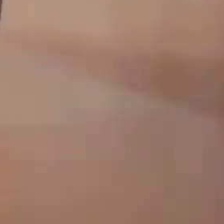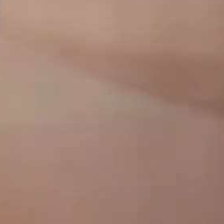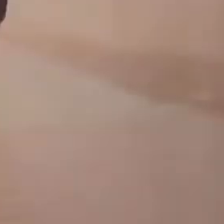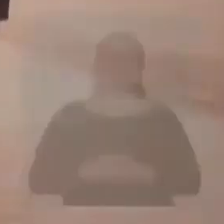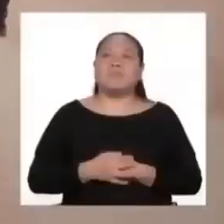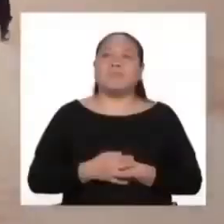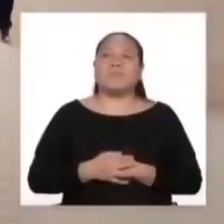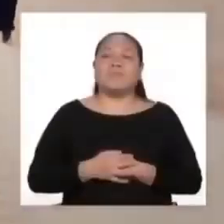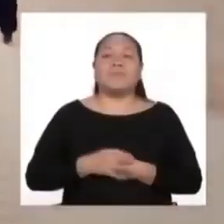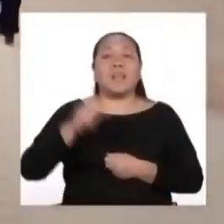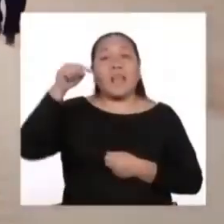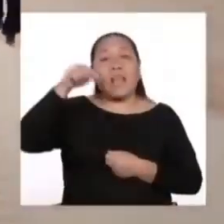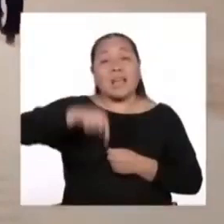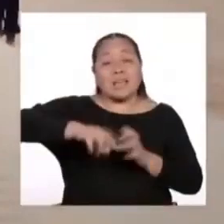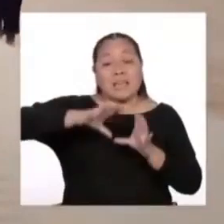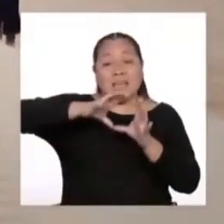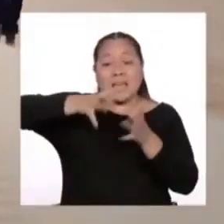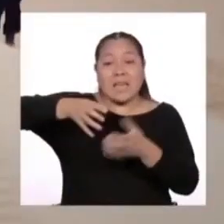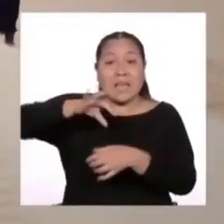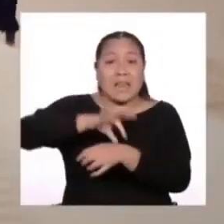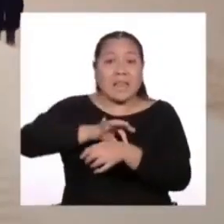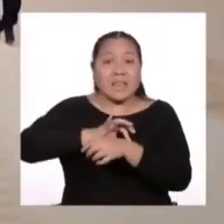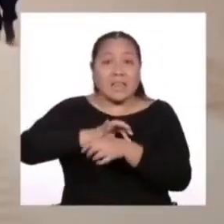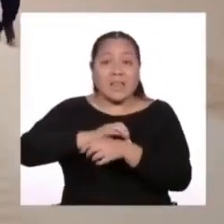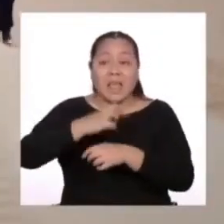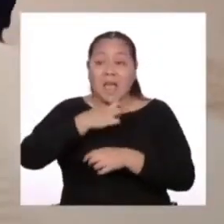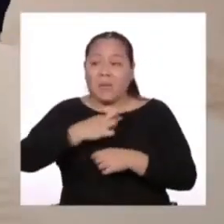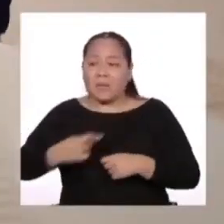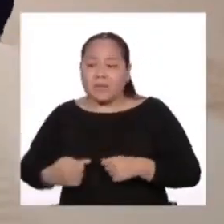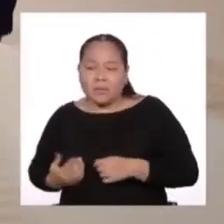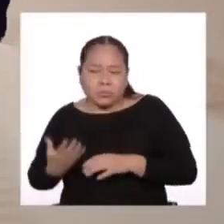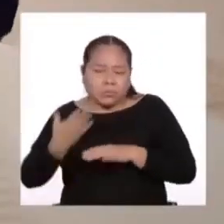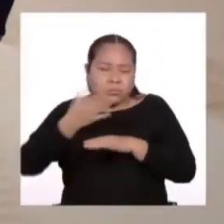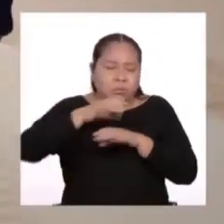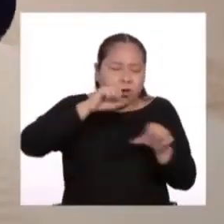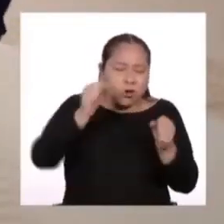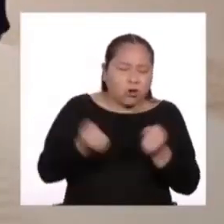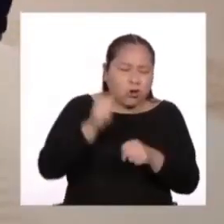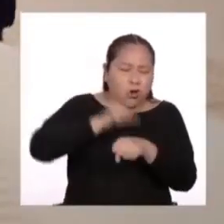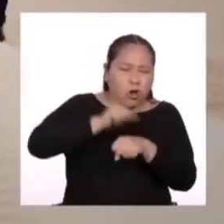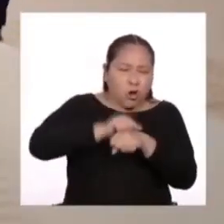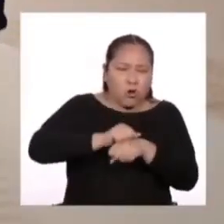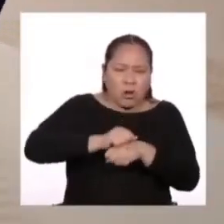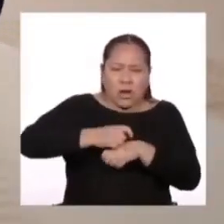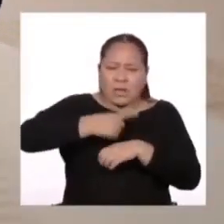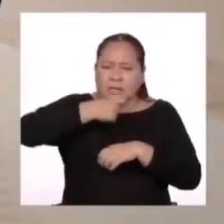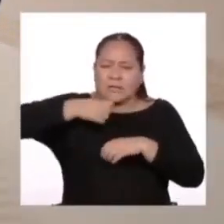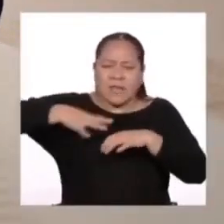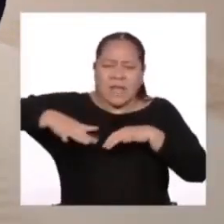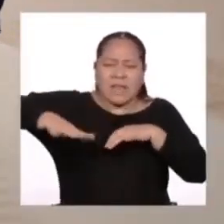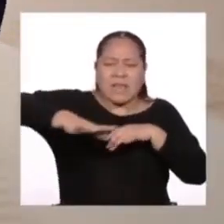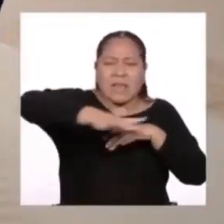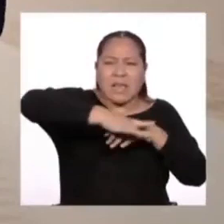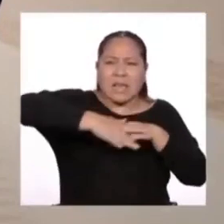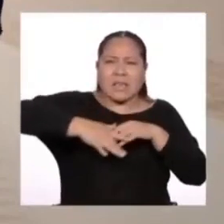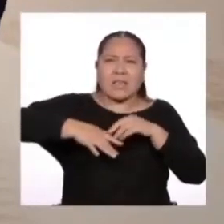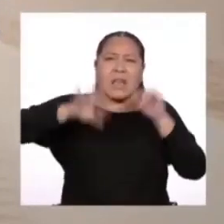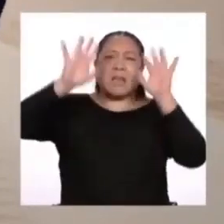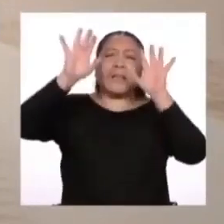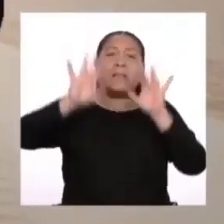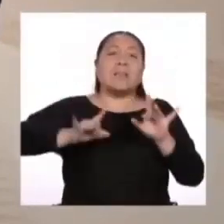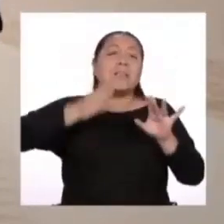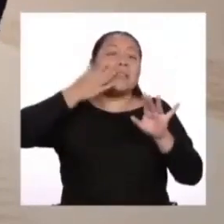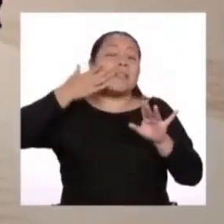En la Tierra, el principito cruzó rocas, arena y nieve hasta que llegó a un